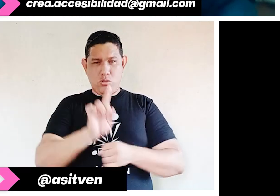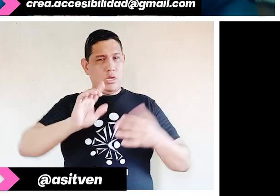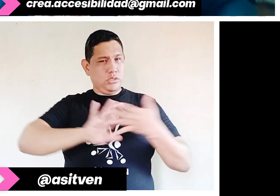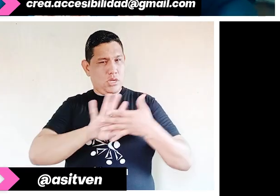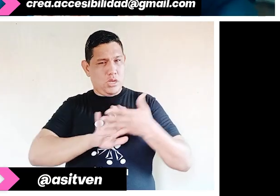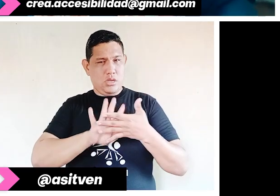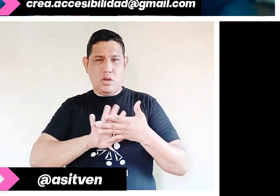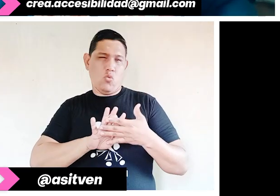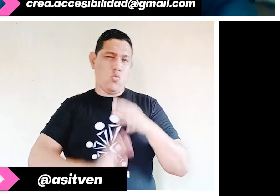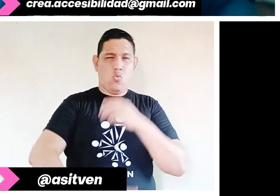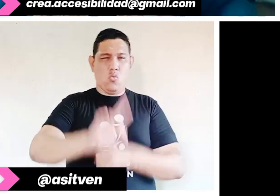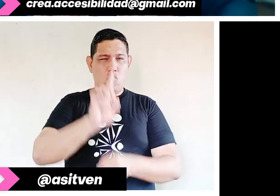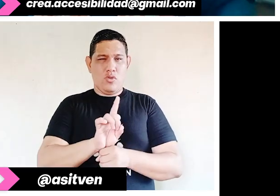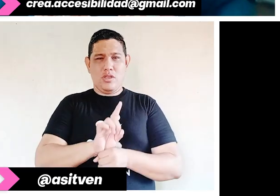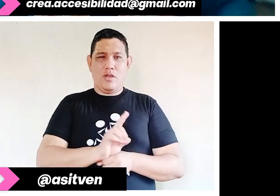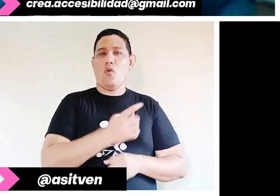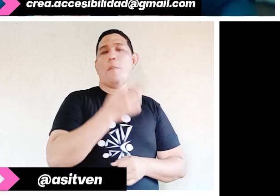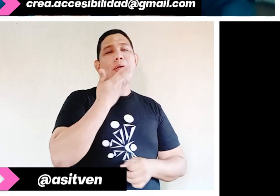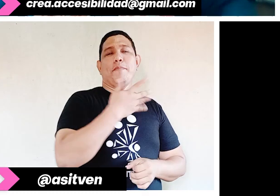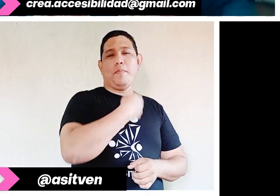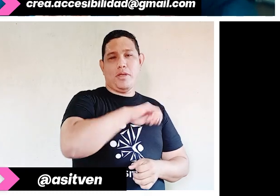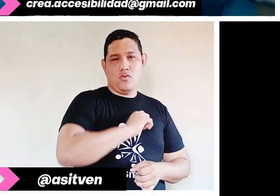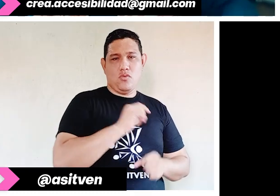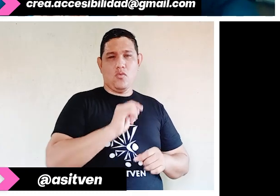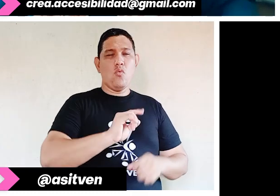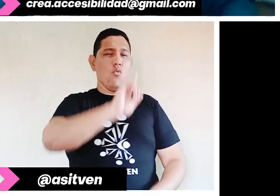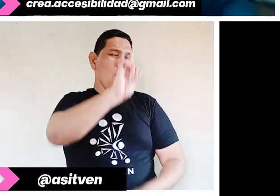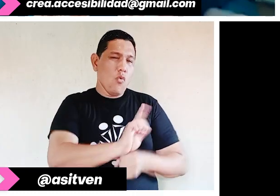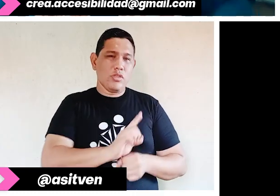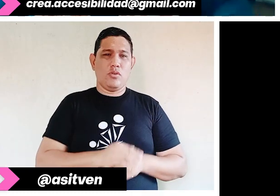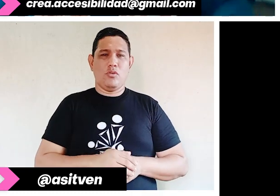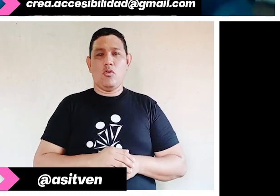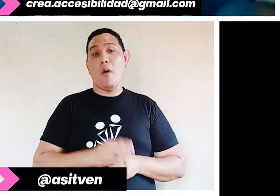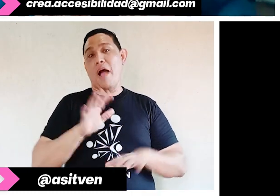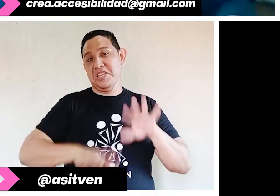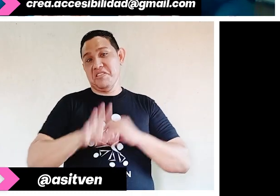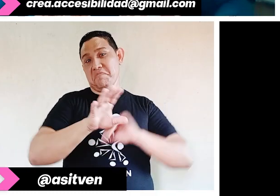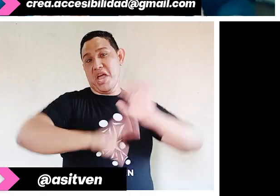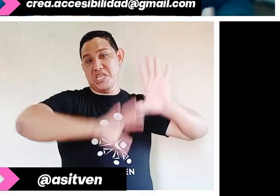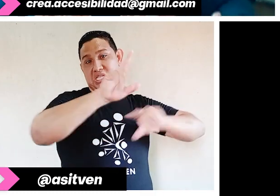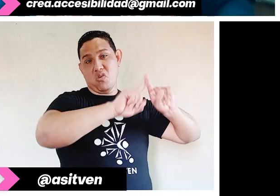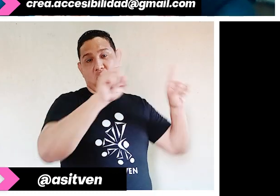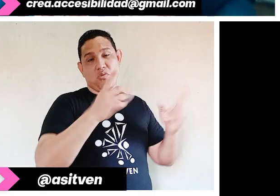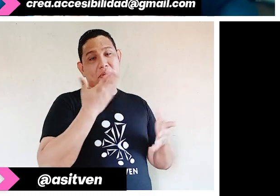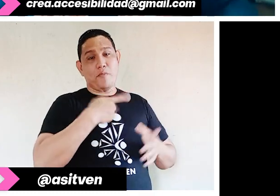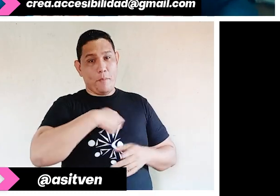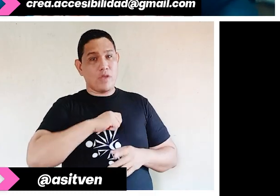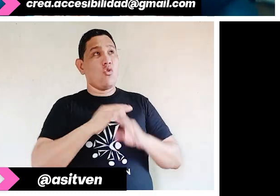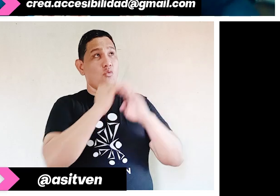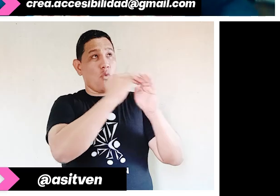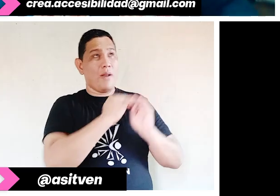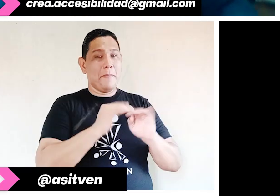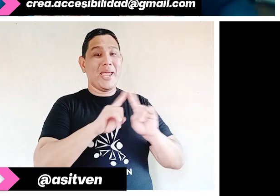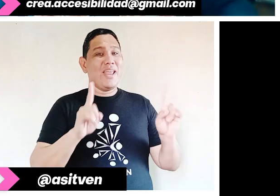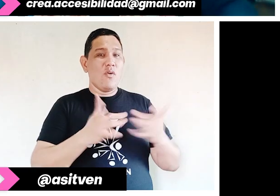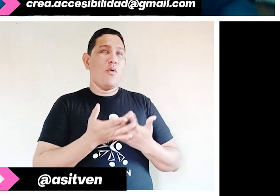tampoco existe un único castellano, probablemente las personas que están oyendo de otros países nuestra conversación y hablan el mismo español,